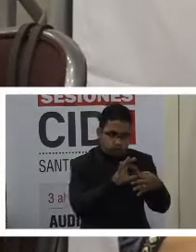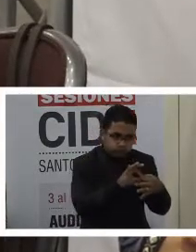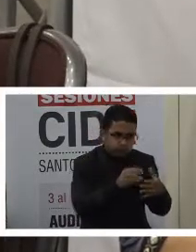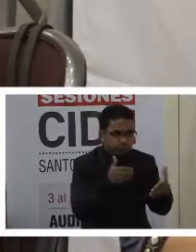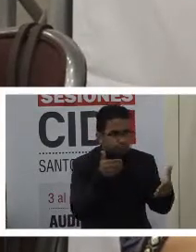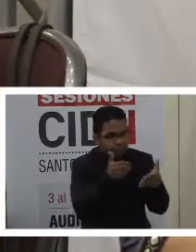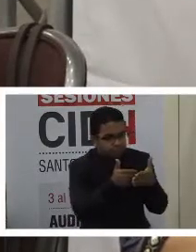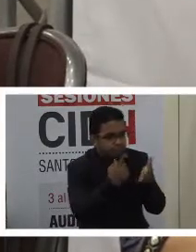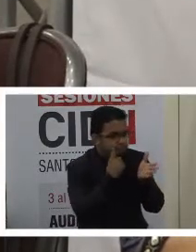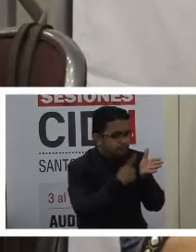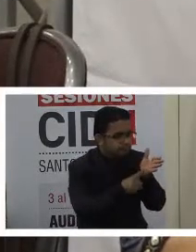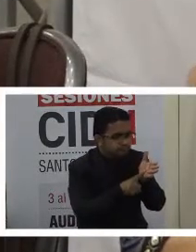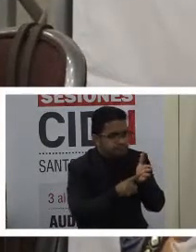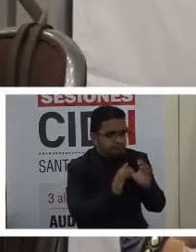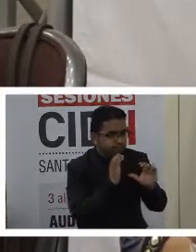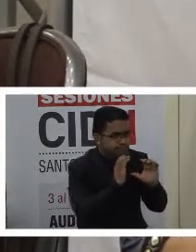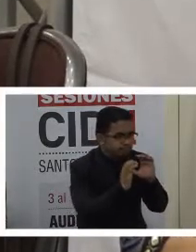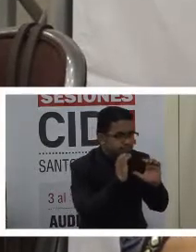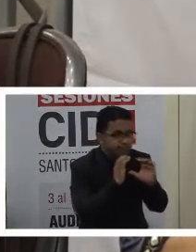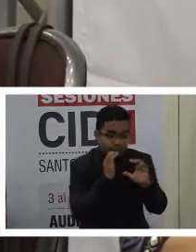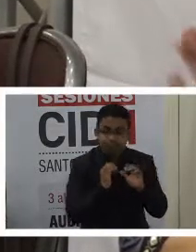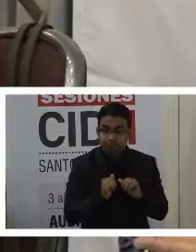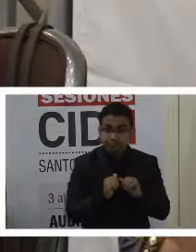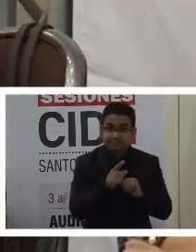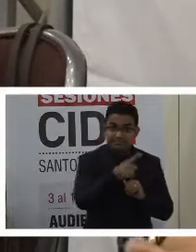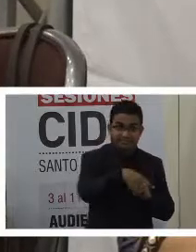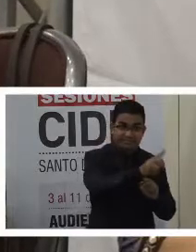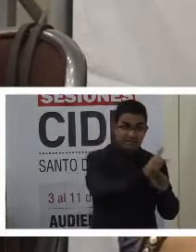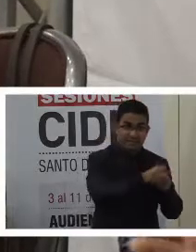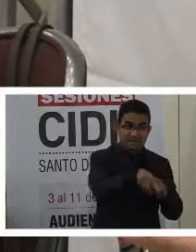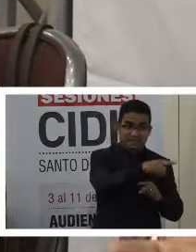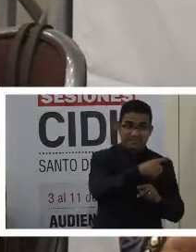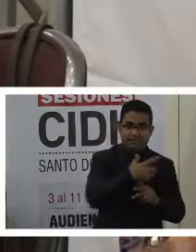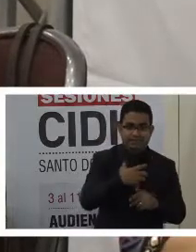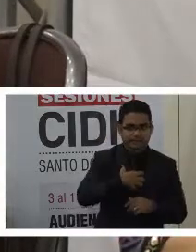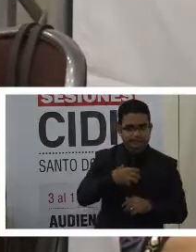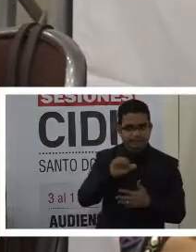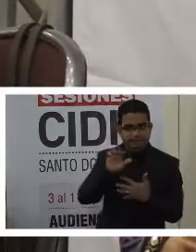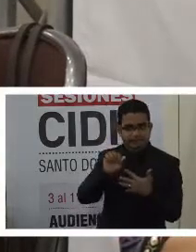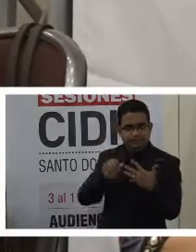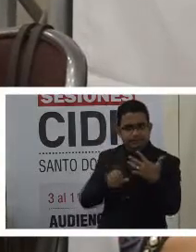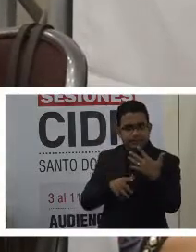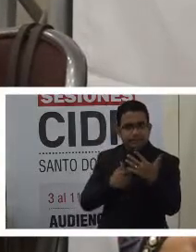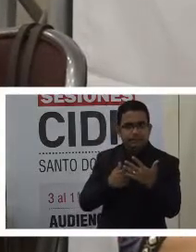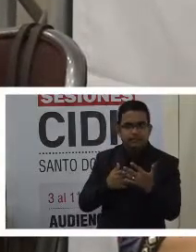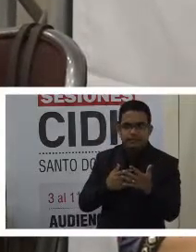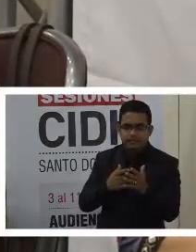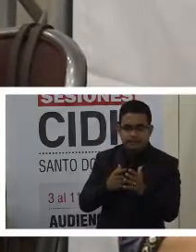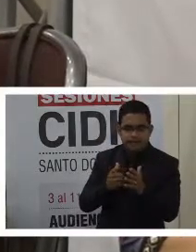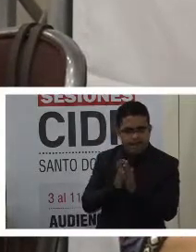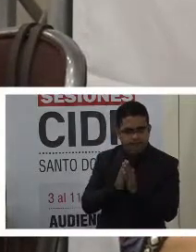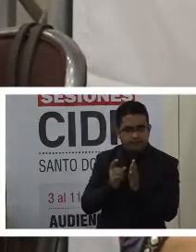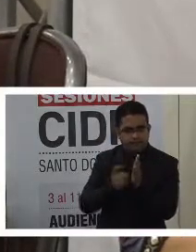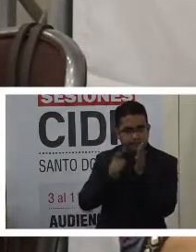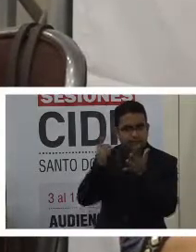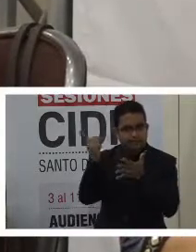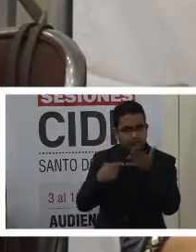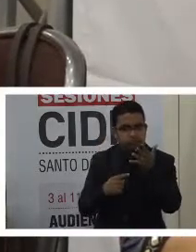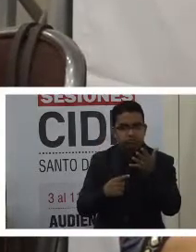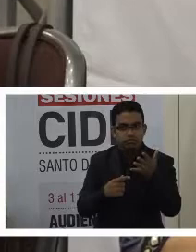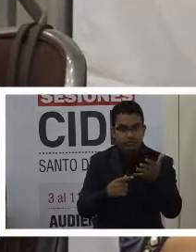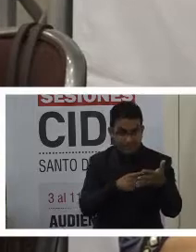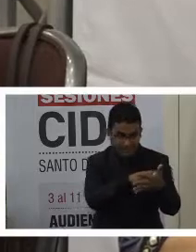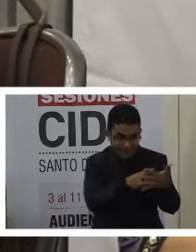que tienen unas peticiones específicas, puntuales, y que constituyen